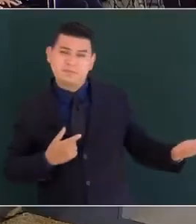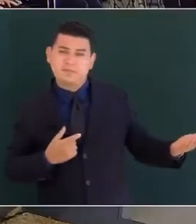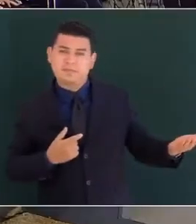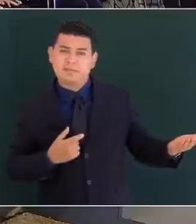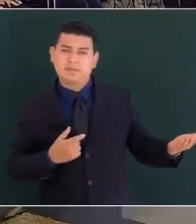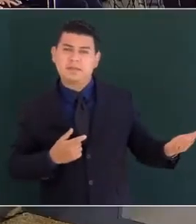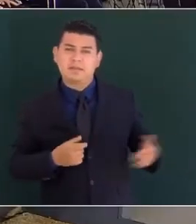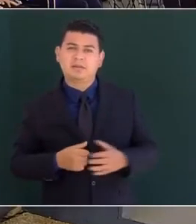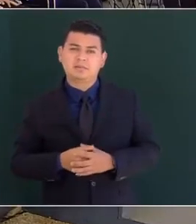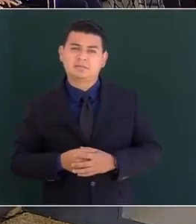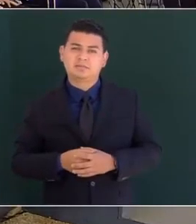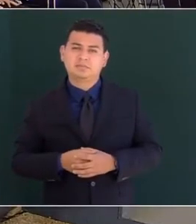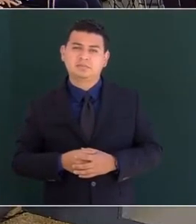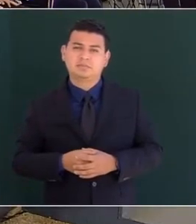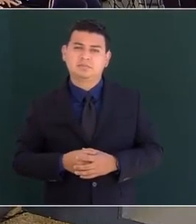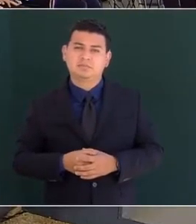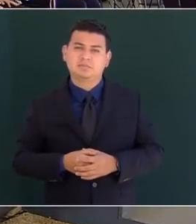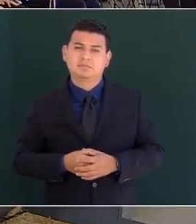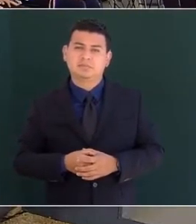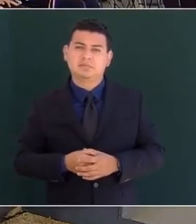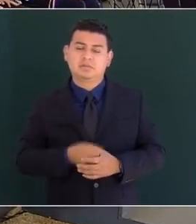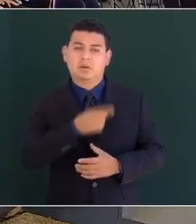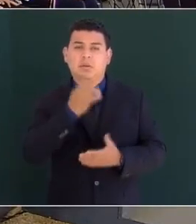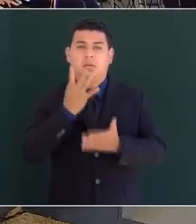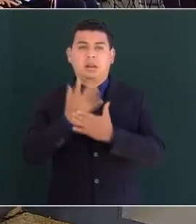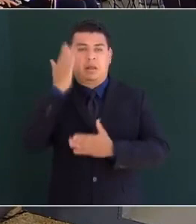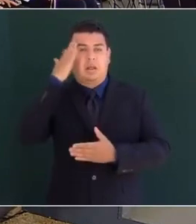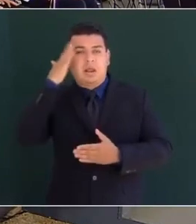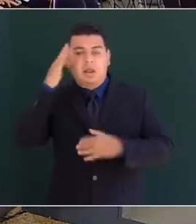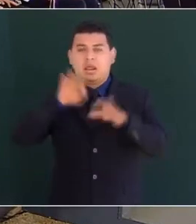no es solo el líder.